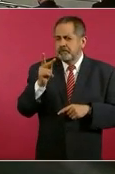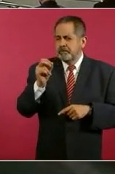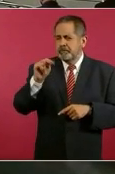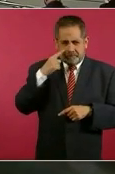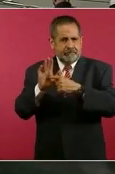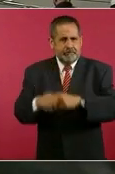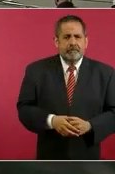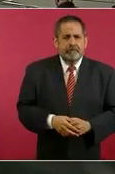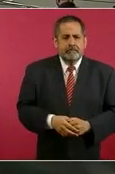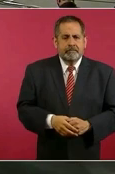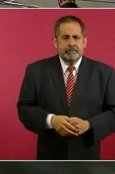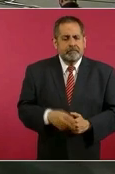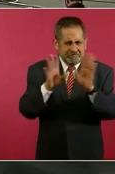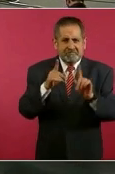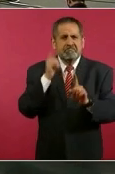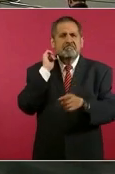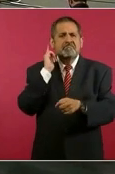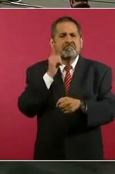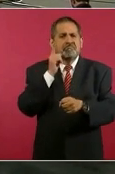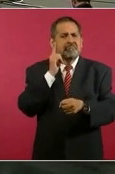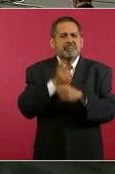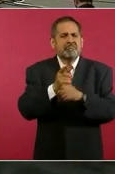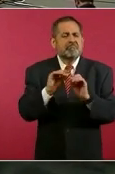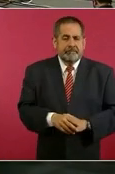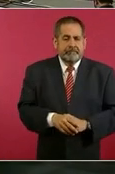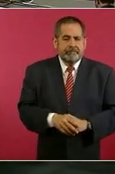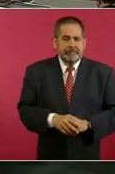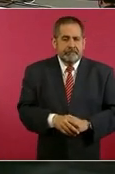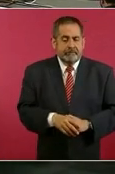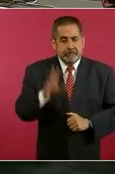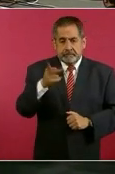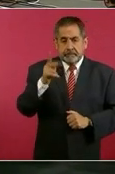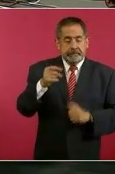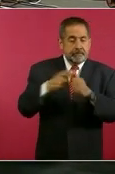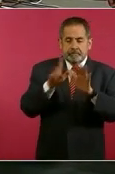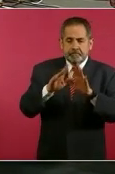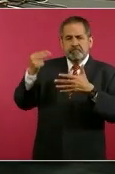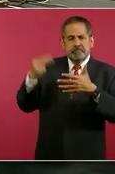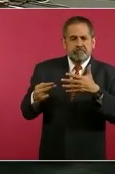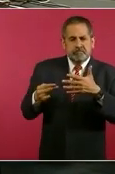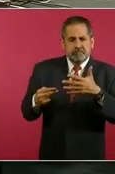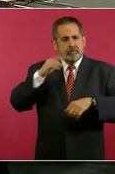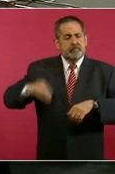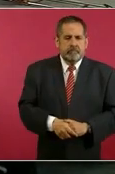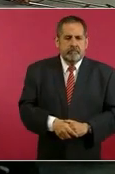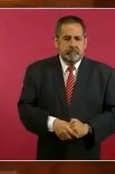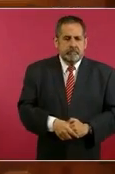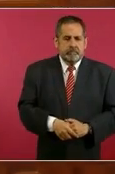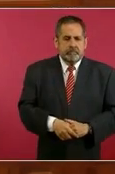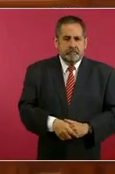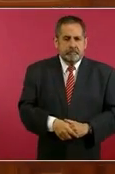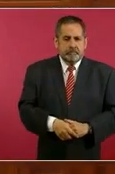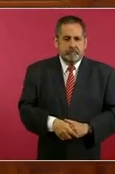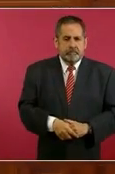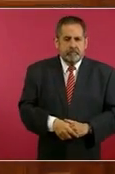poner también porque, ¿eh? Sí, porque es muy claro. O lo que está sucediendo. Pero primero, ¿por qué no pones el nombre de los responsables? Pero